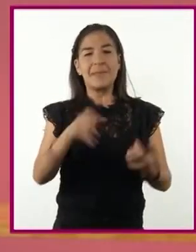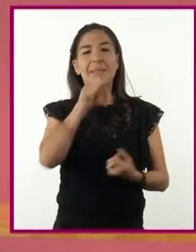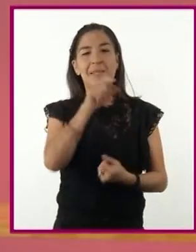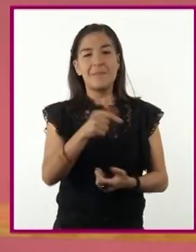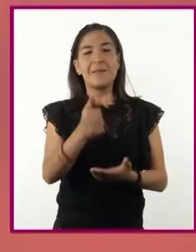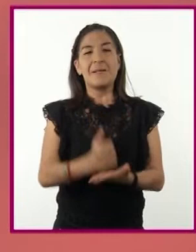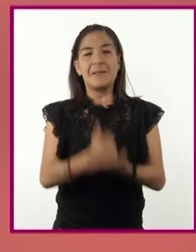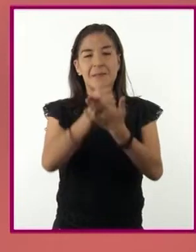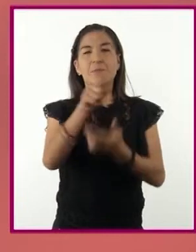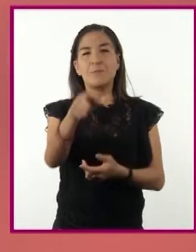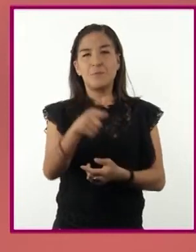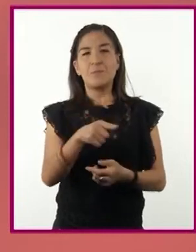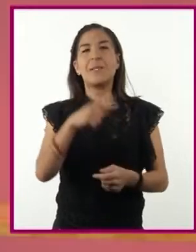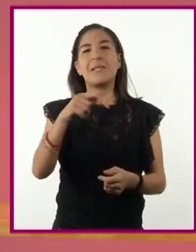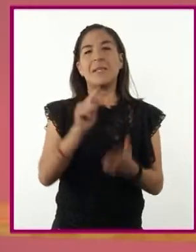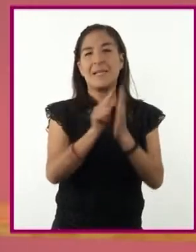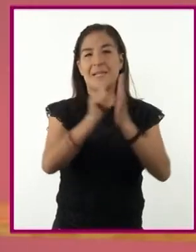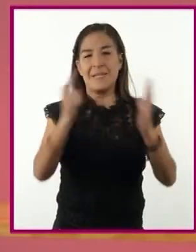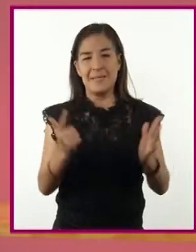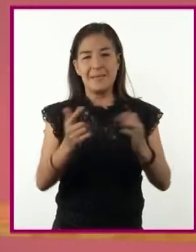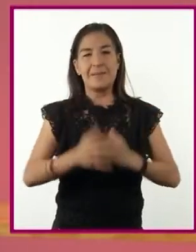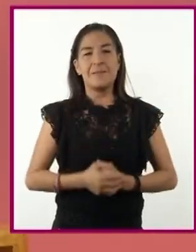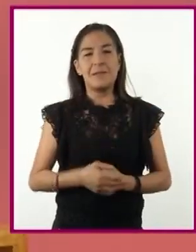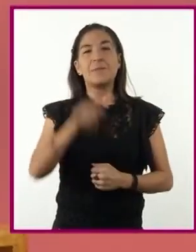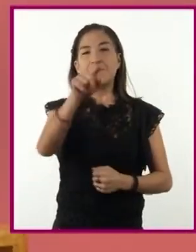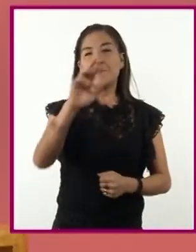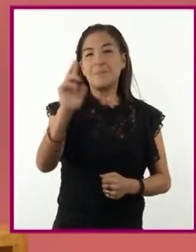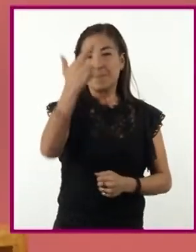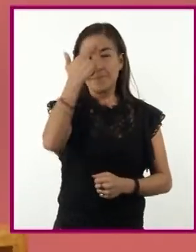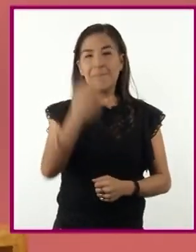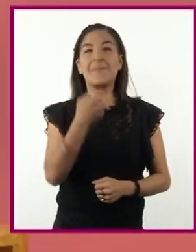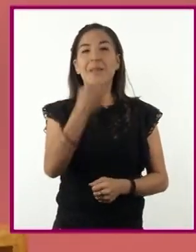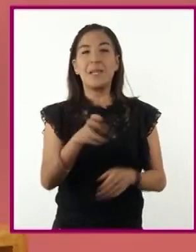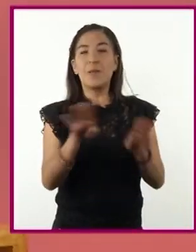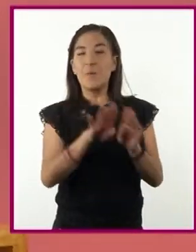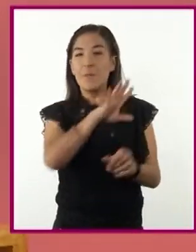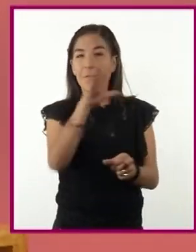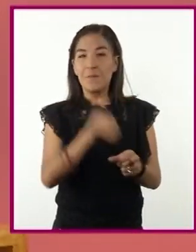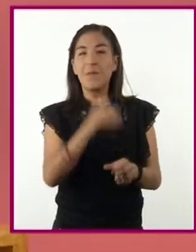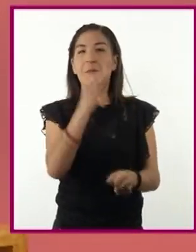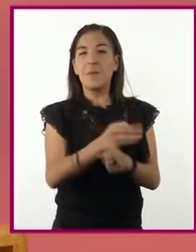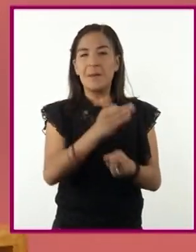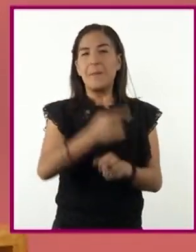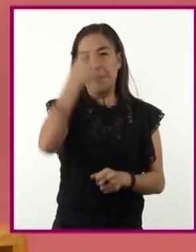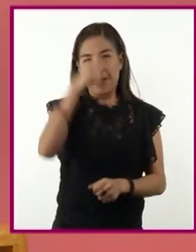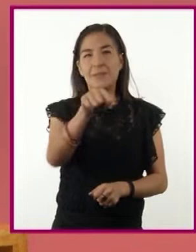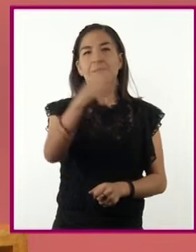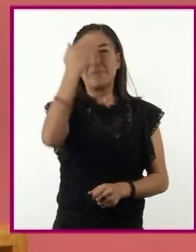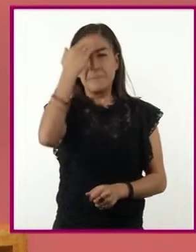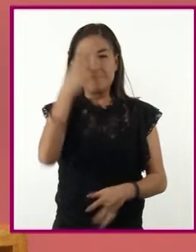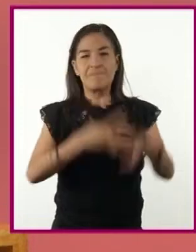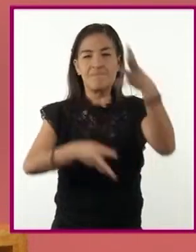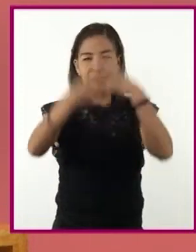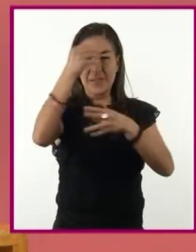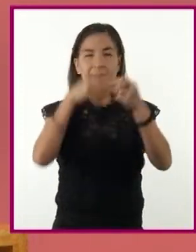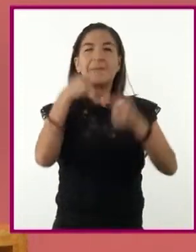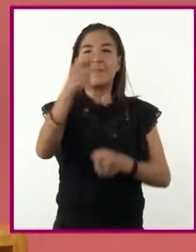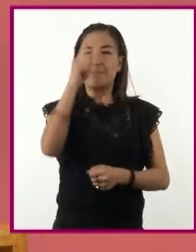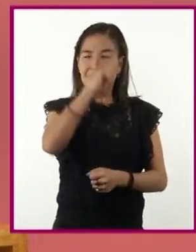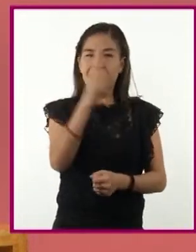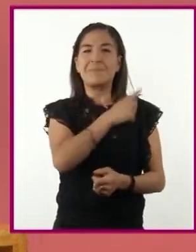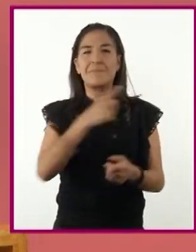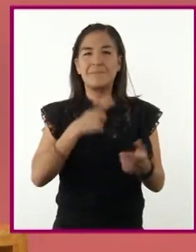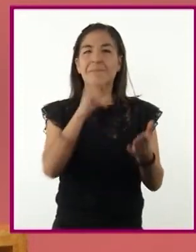podría ayudarles a tener a la mano su libro de texto. Recuerden que todo lo que vean es para reforzar su conocimiento, así que les recomiendo llevar un